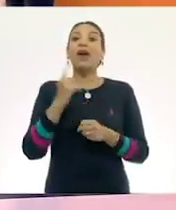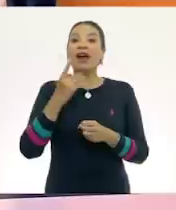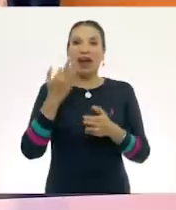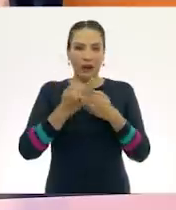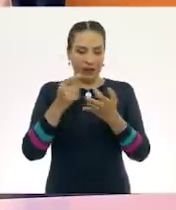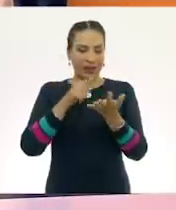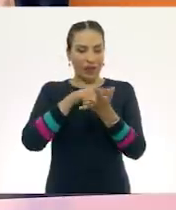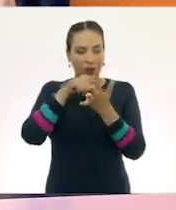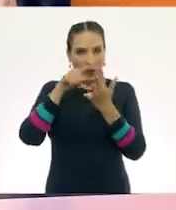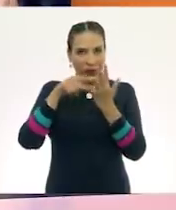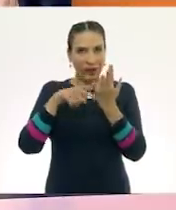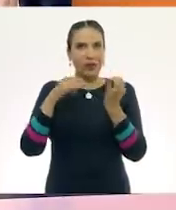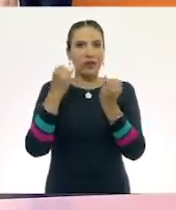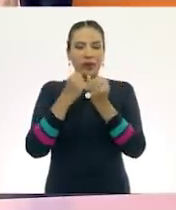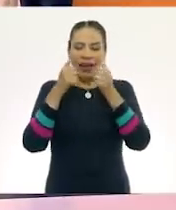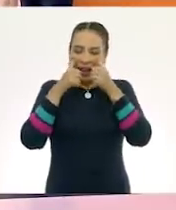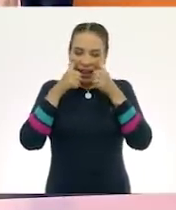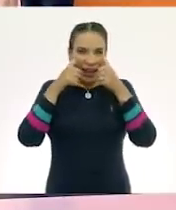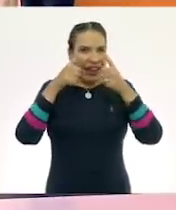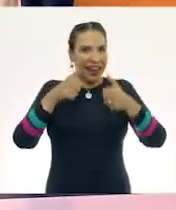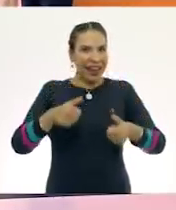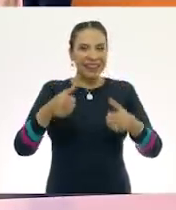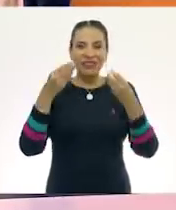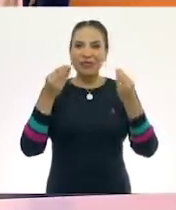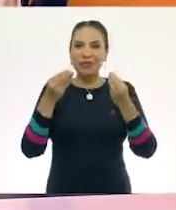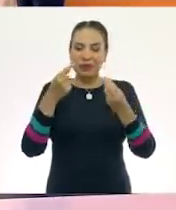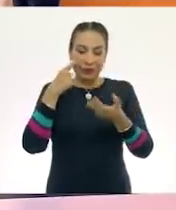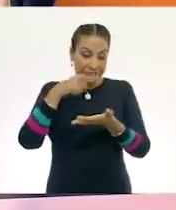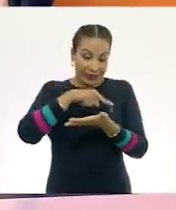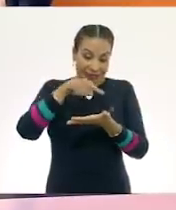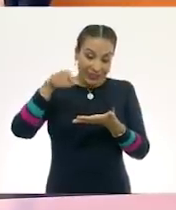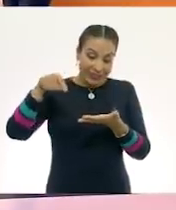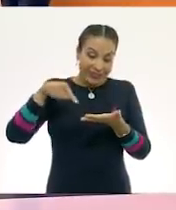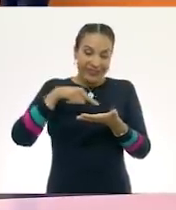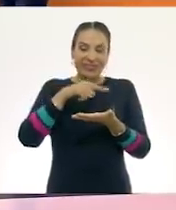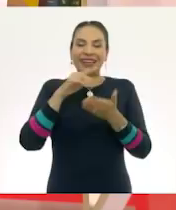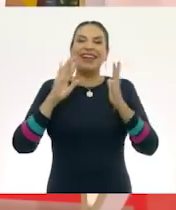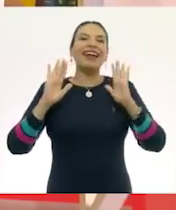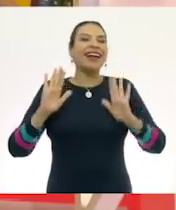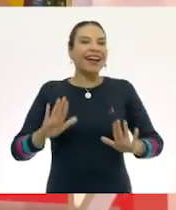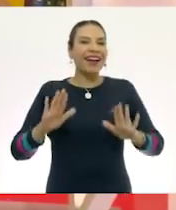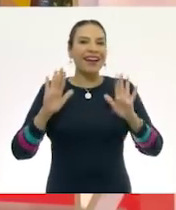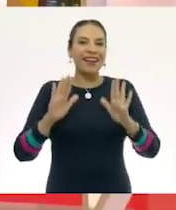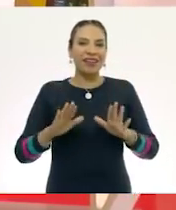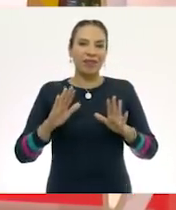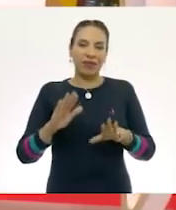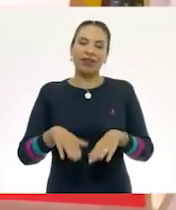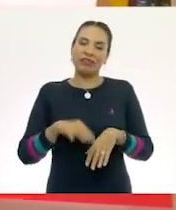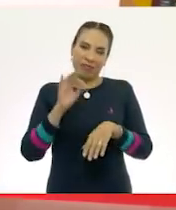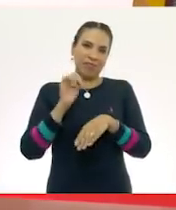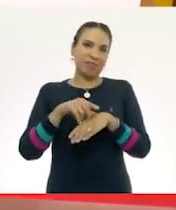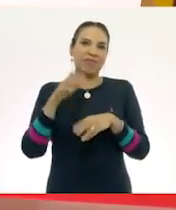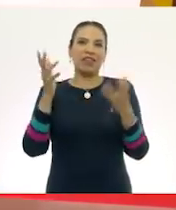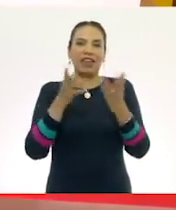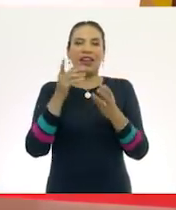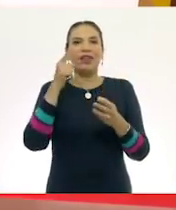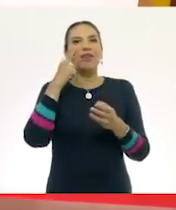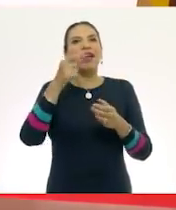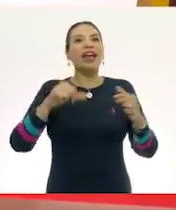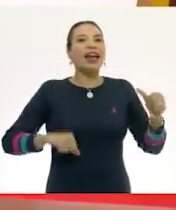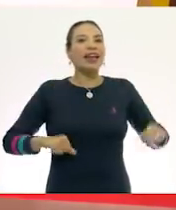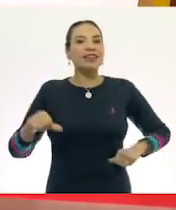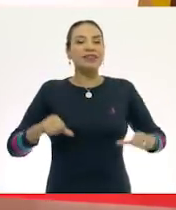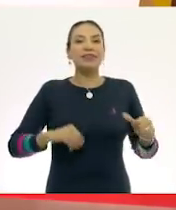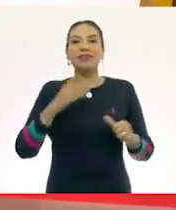de que contamos, tenemos que prestar mucha atención y observar con mucha calma. Yo creo que nos va a llevar un buen rato a hacer esta actividad,